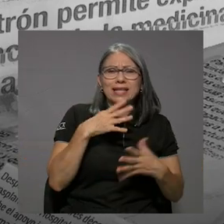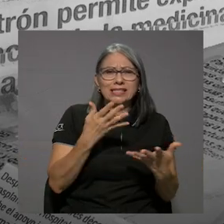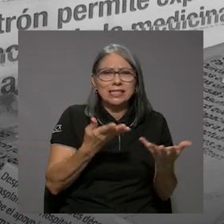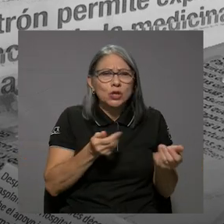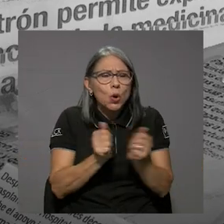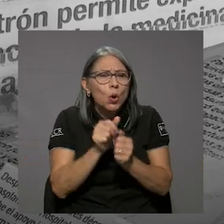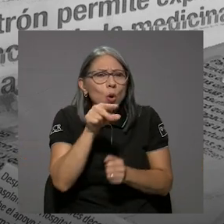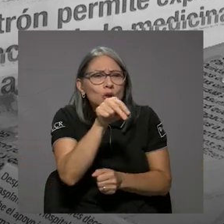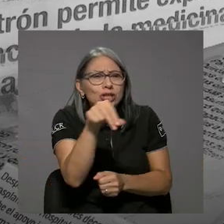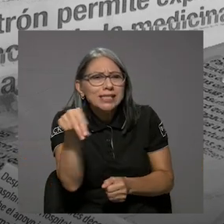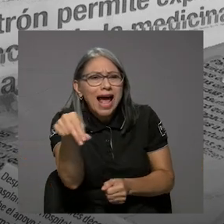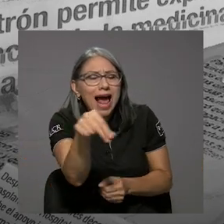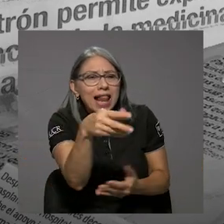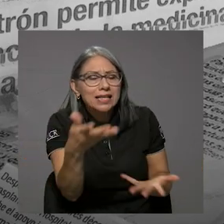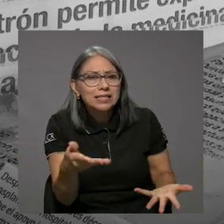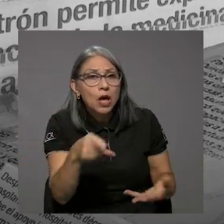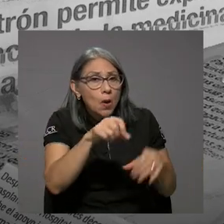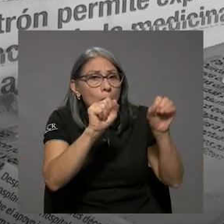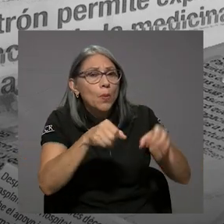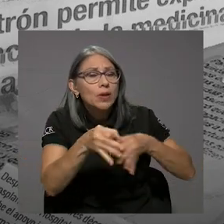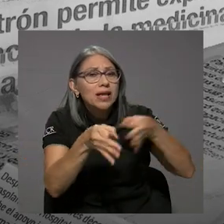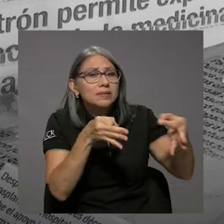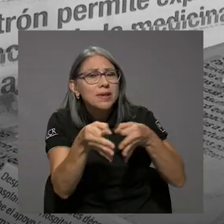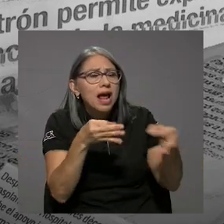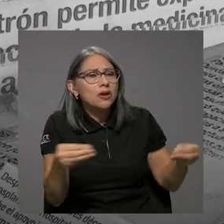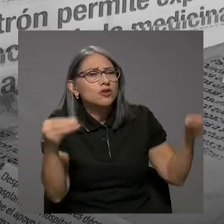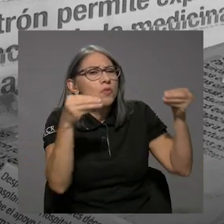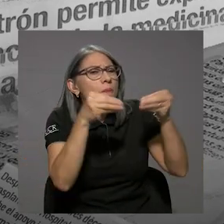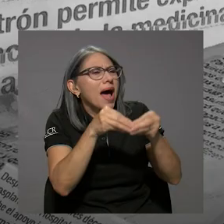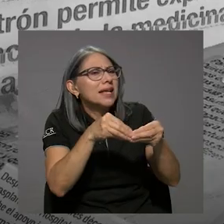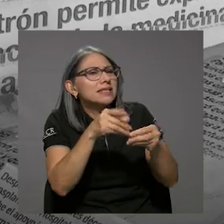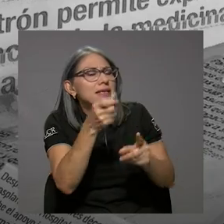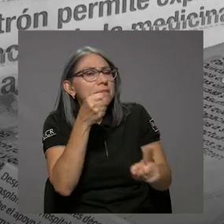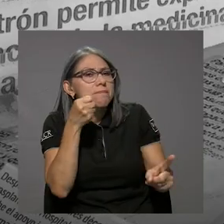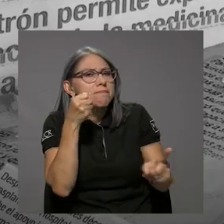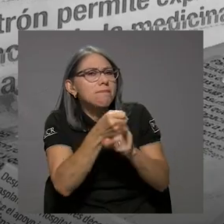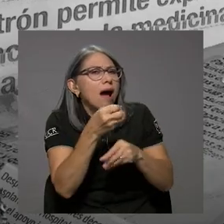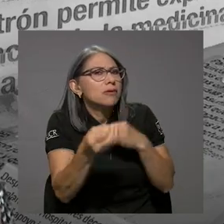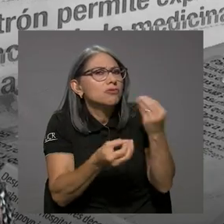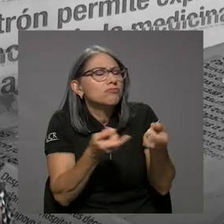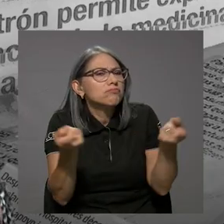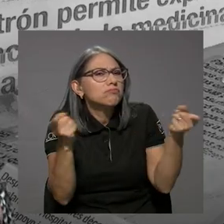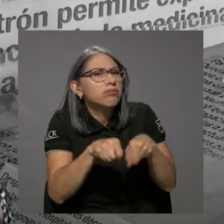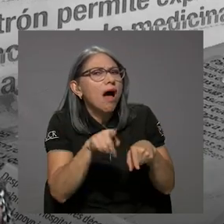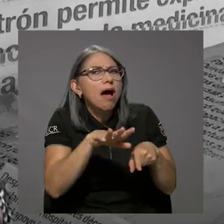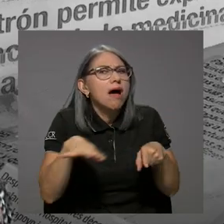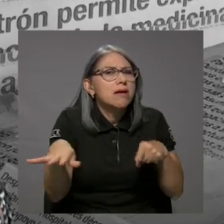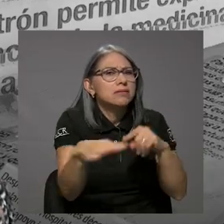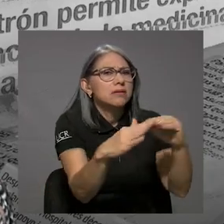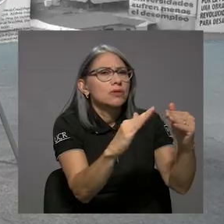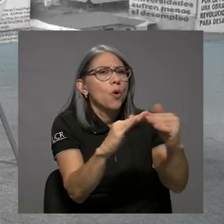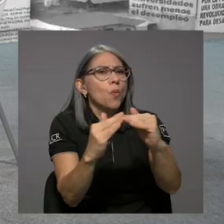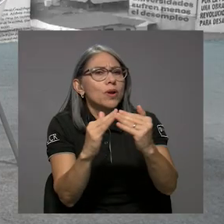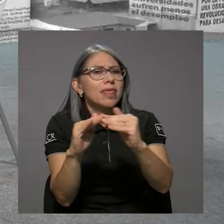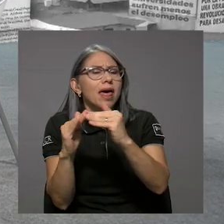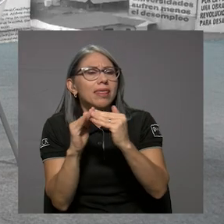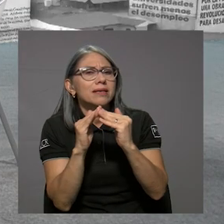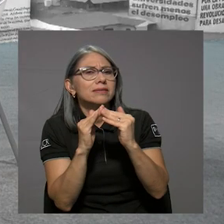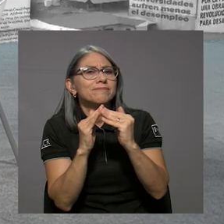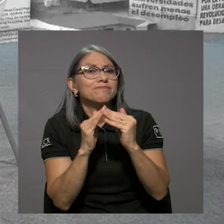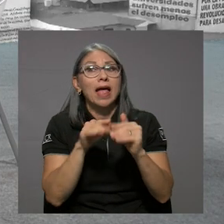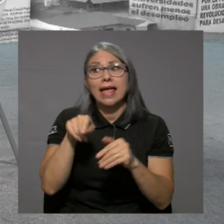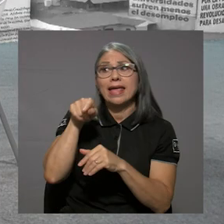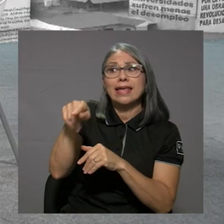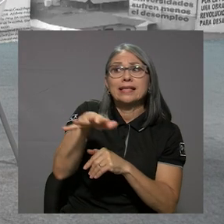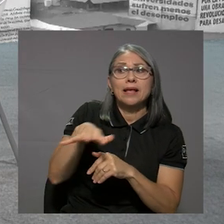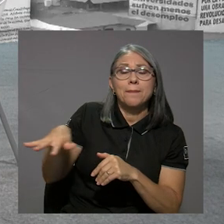con las sales. ¿Podría explicarnos un poco más cuál es ese impacto que pueden tener esas comunidades? A ver, en esa parte es